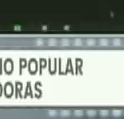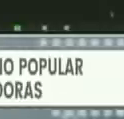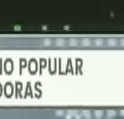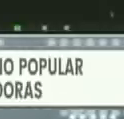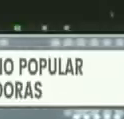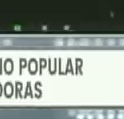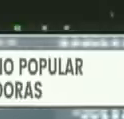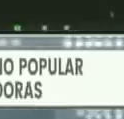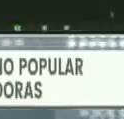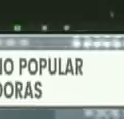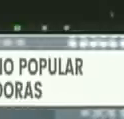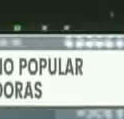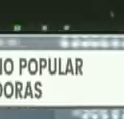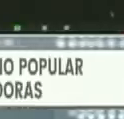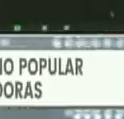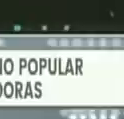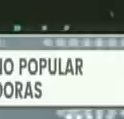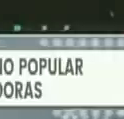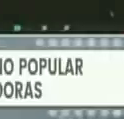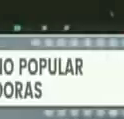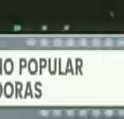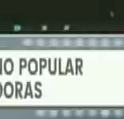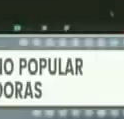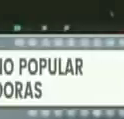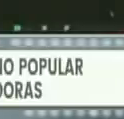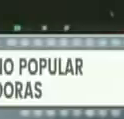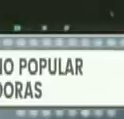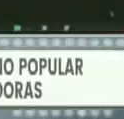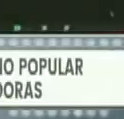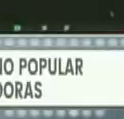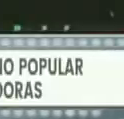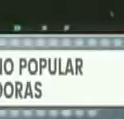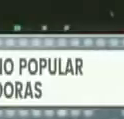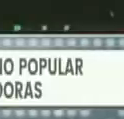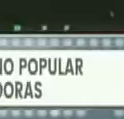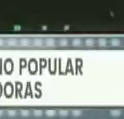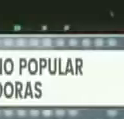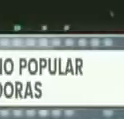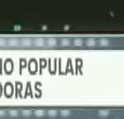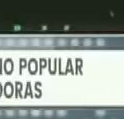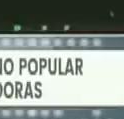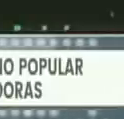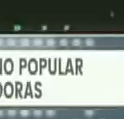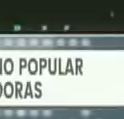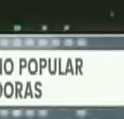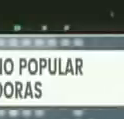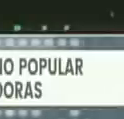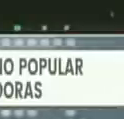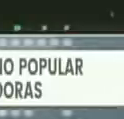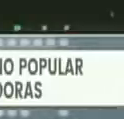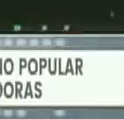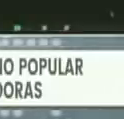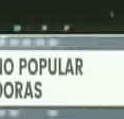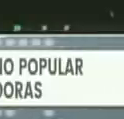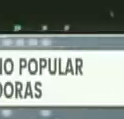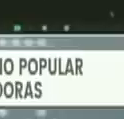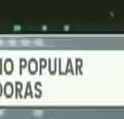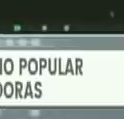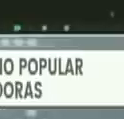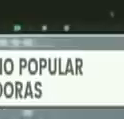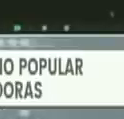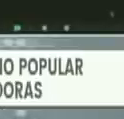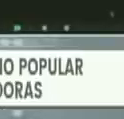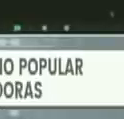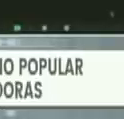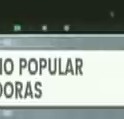las próximas 48 horas que pasa en lácteos los andes porque no se escucha la clase obrera y que no